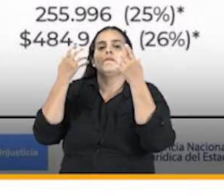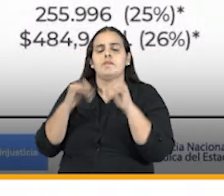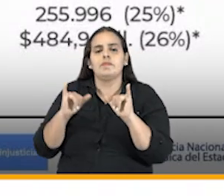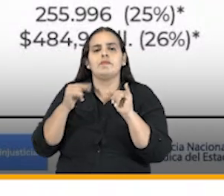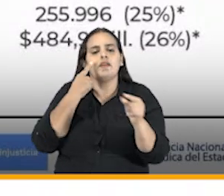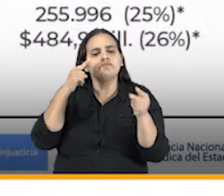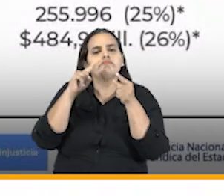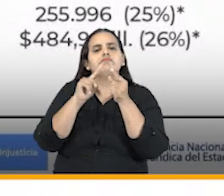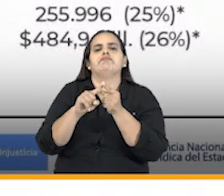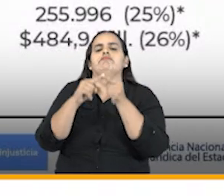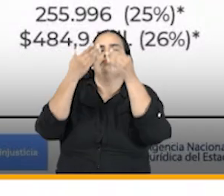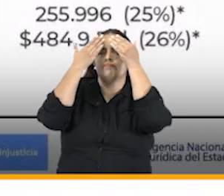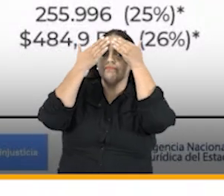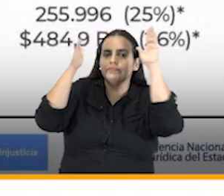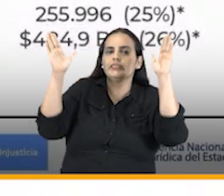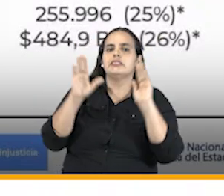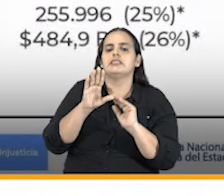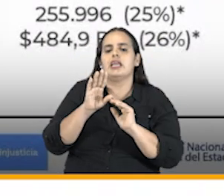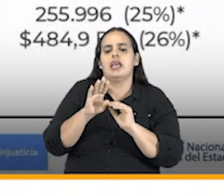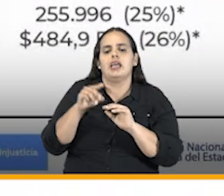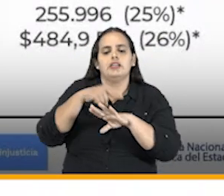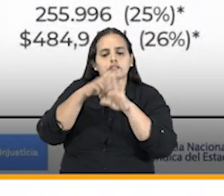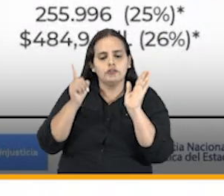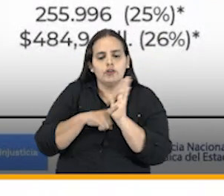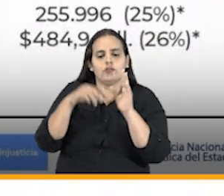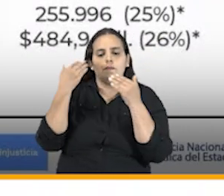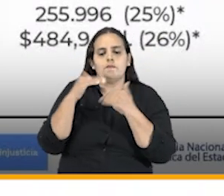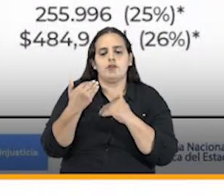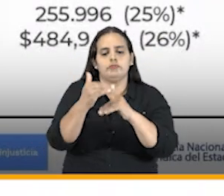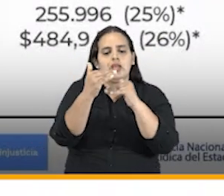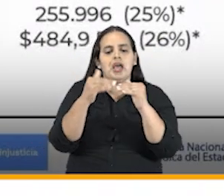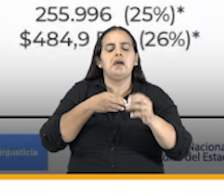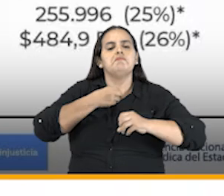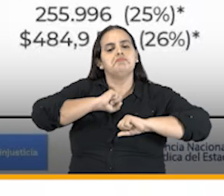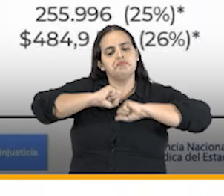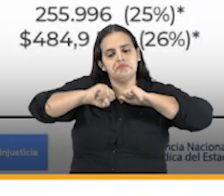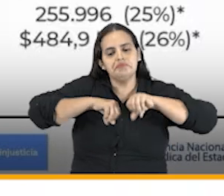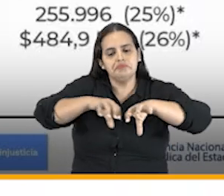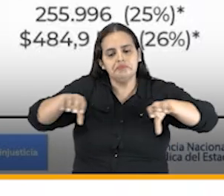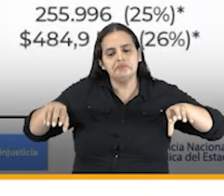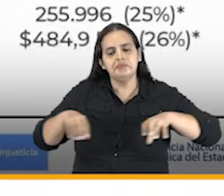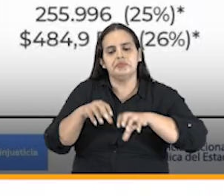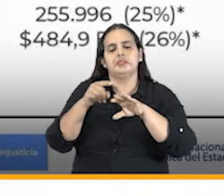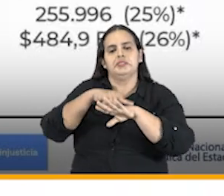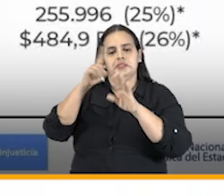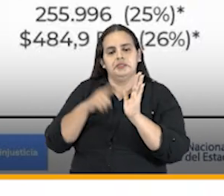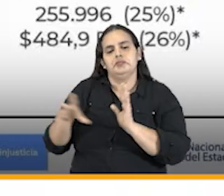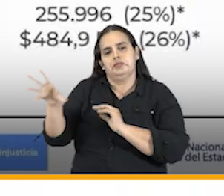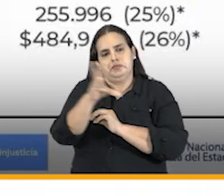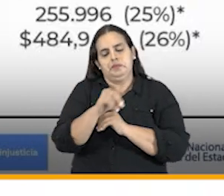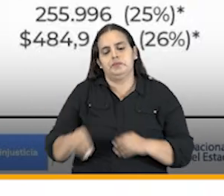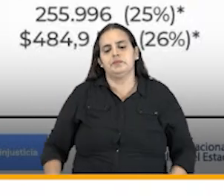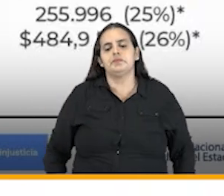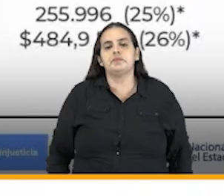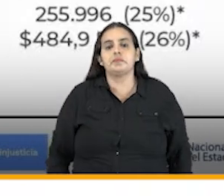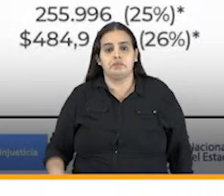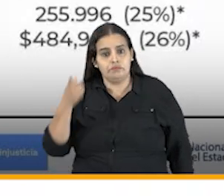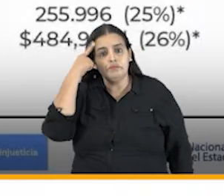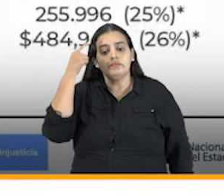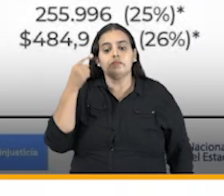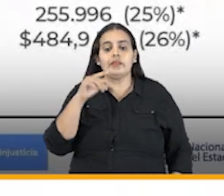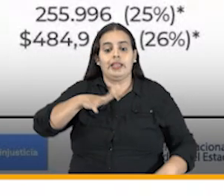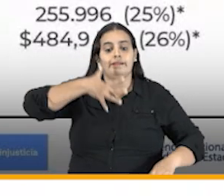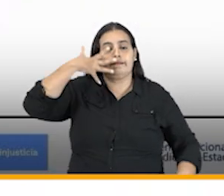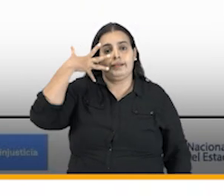se logró una cobertura del 25% de los procesos activos y el 26% de las pretensiones en quinto